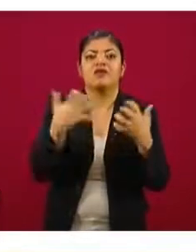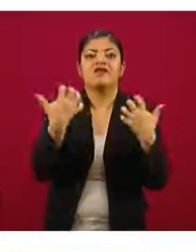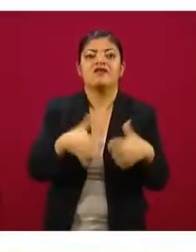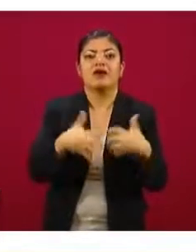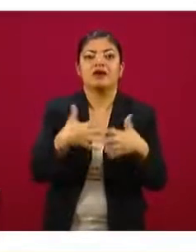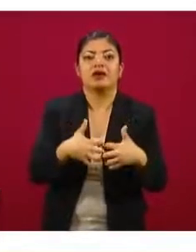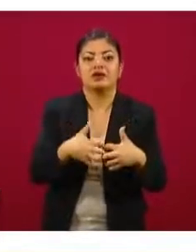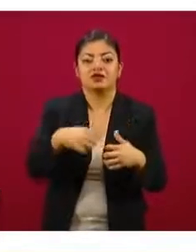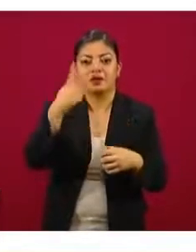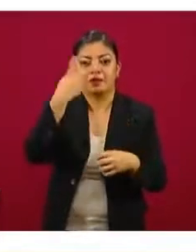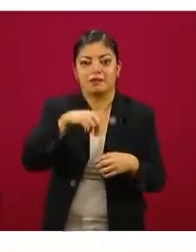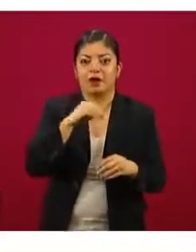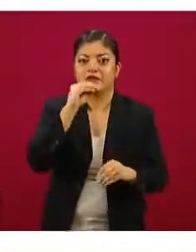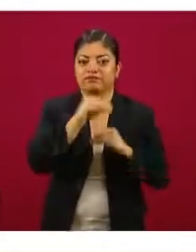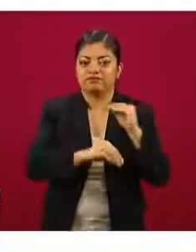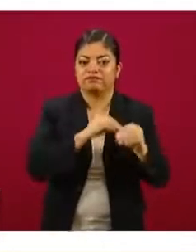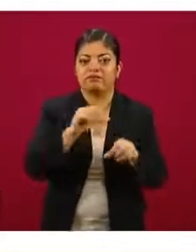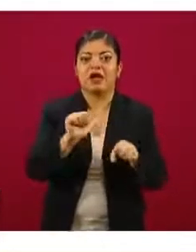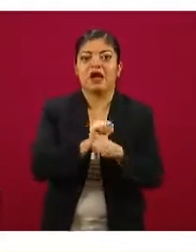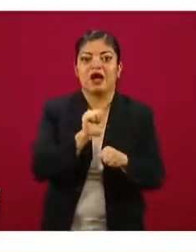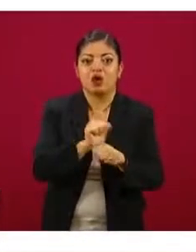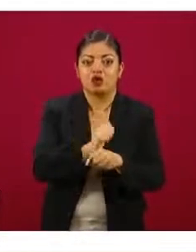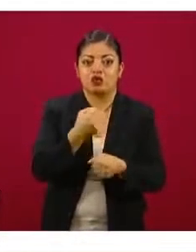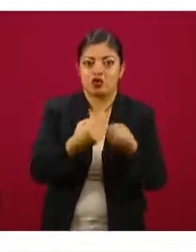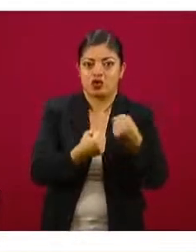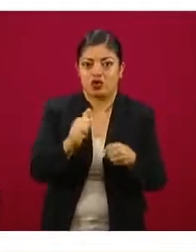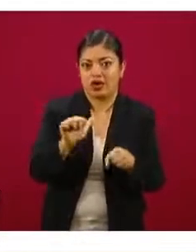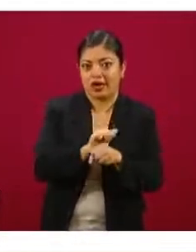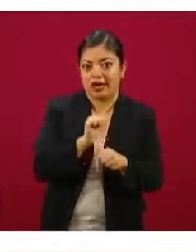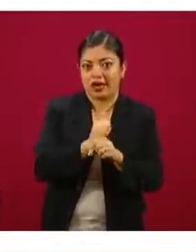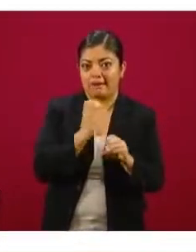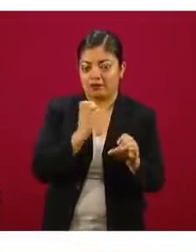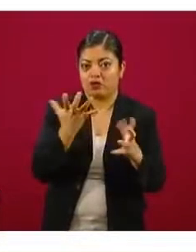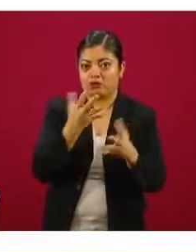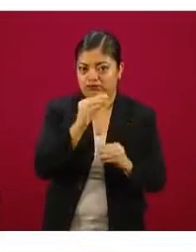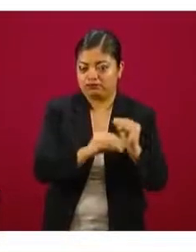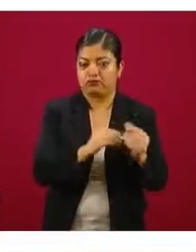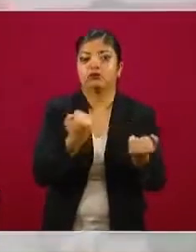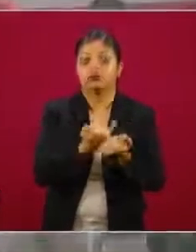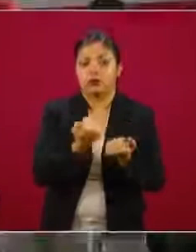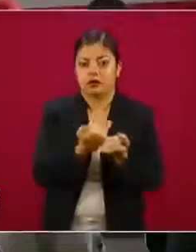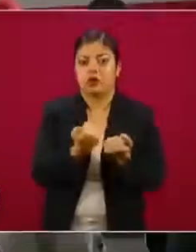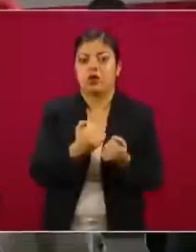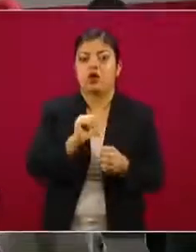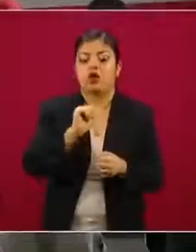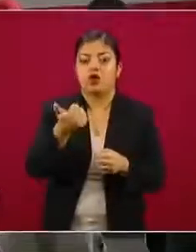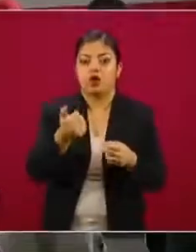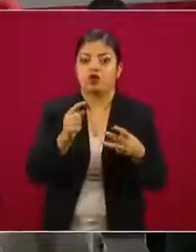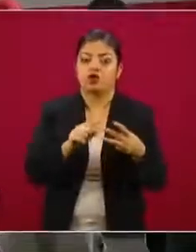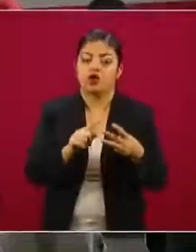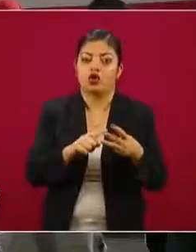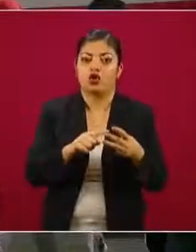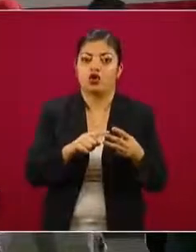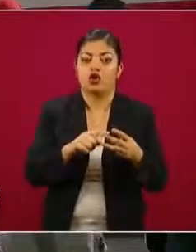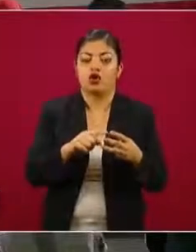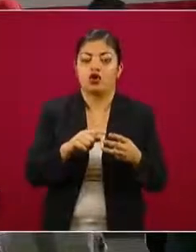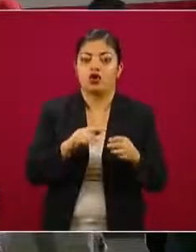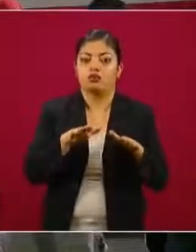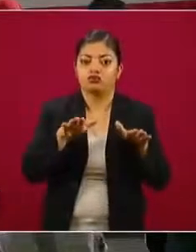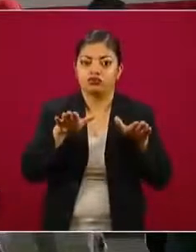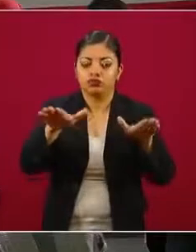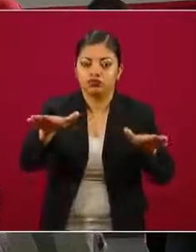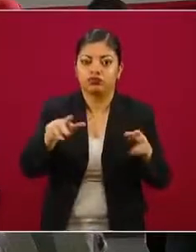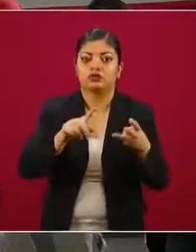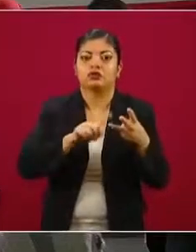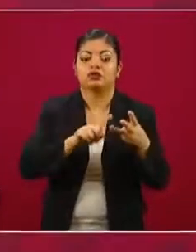transporte, esto es la industria automotriz, la industria de construcción de camiones, la industria aeroespacial y la